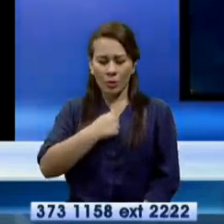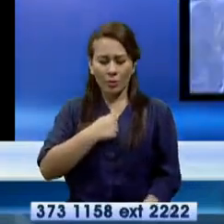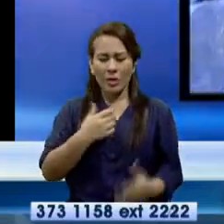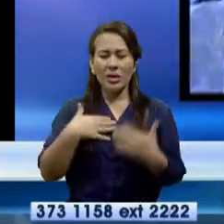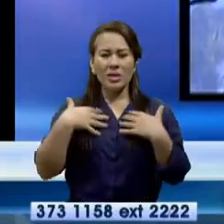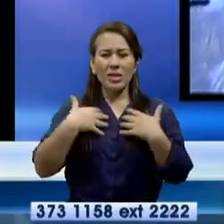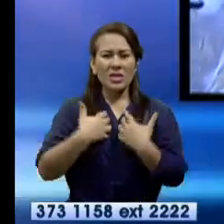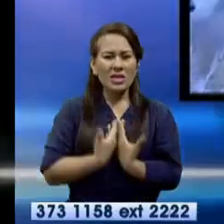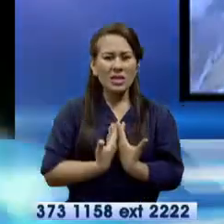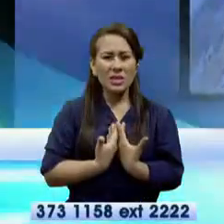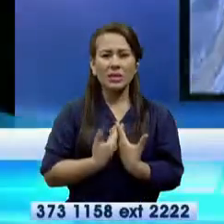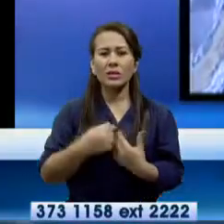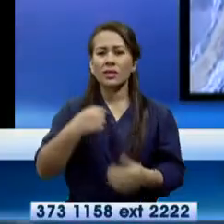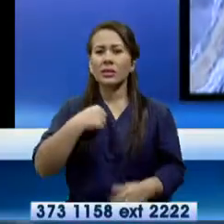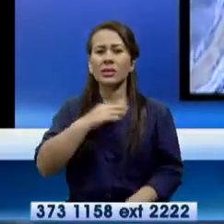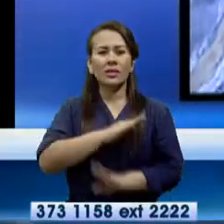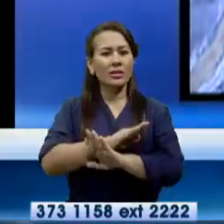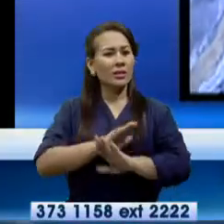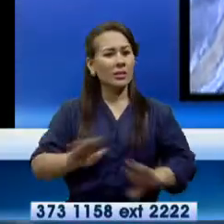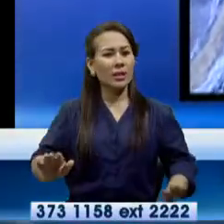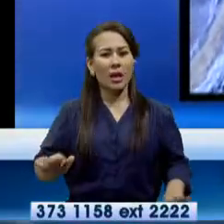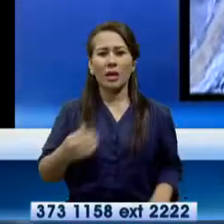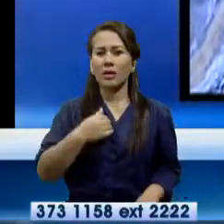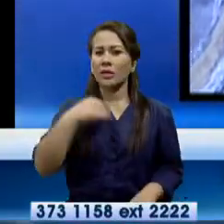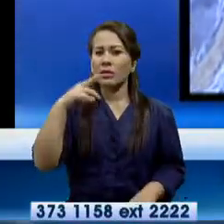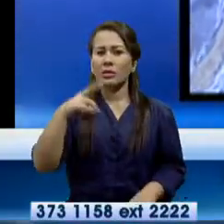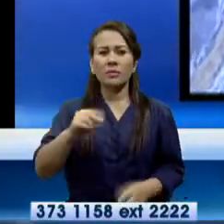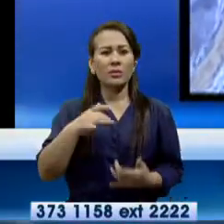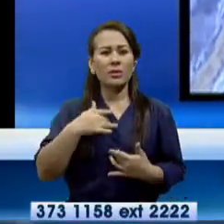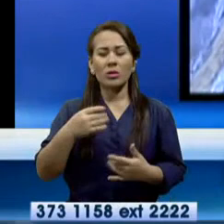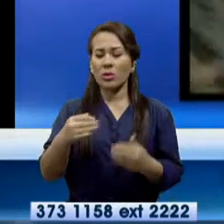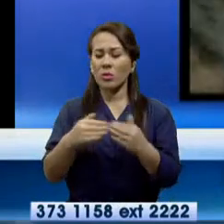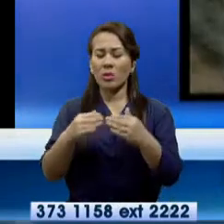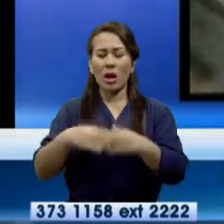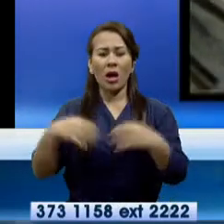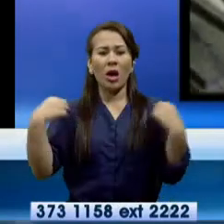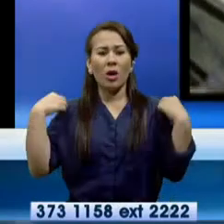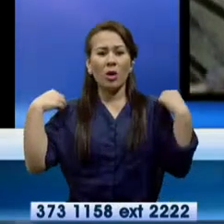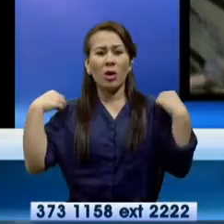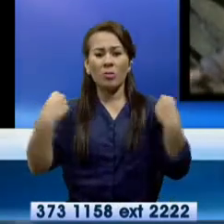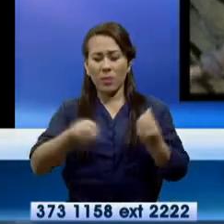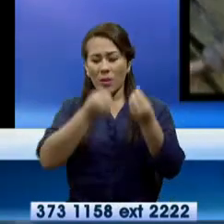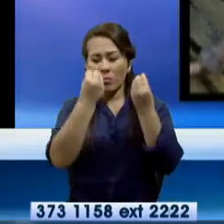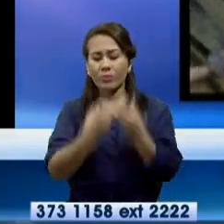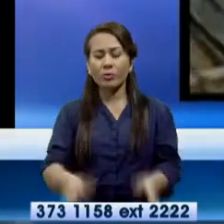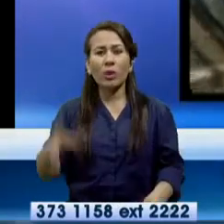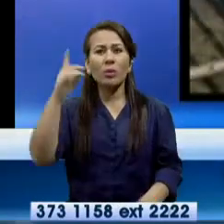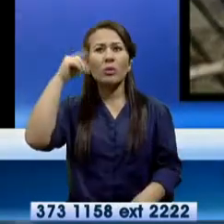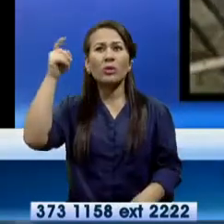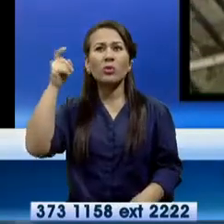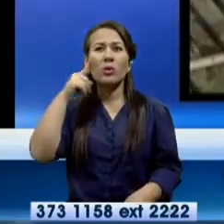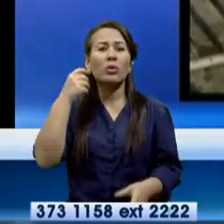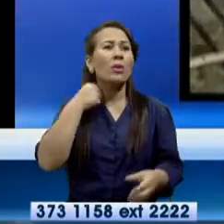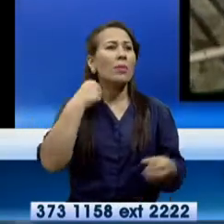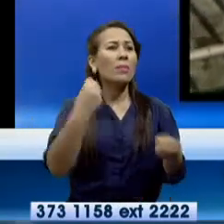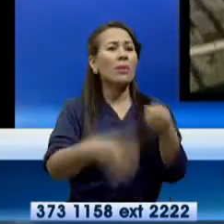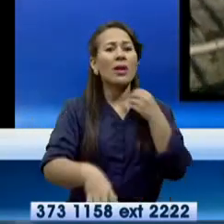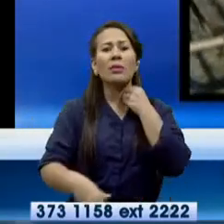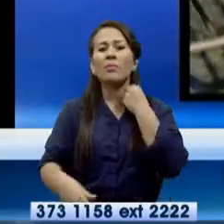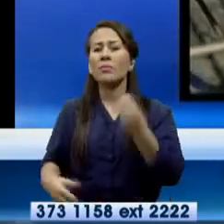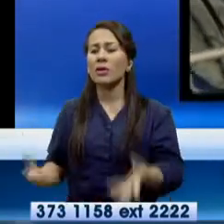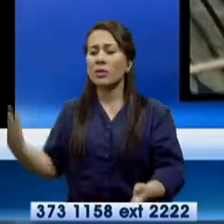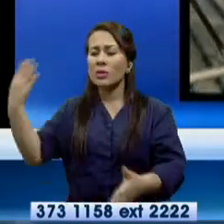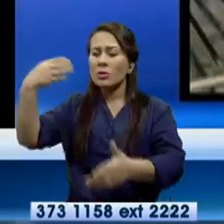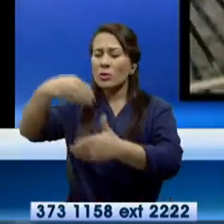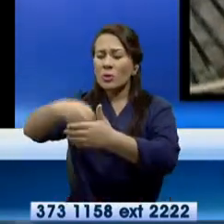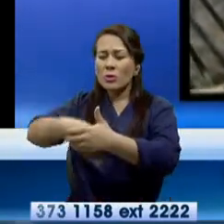hastío. Cansado estoy. Me siento como un trapo si hasta mis sueños vagan como harapos perdidos, hundidos en